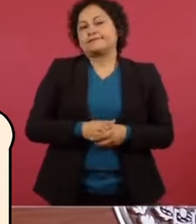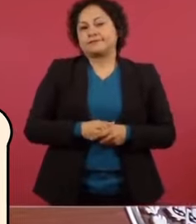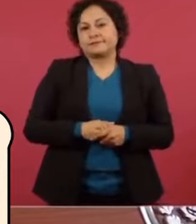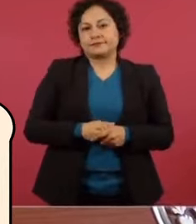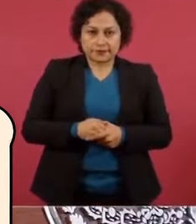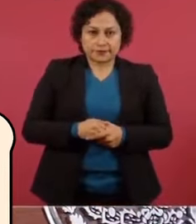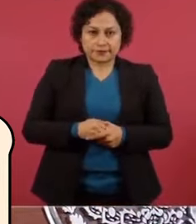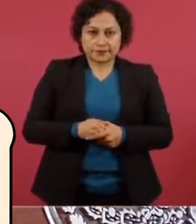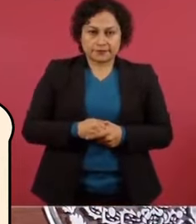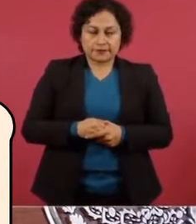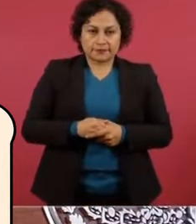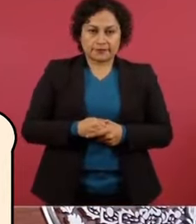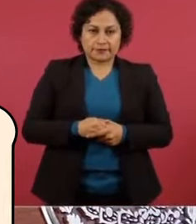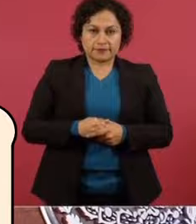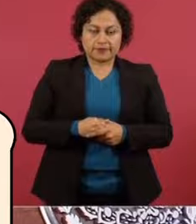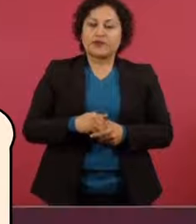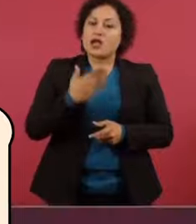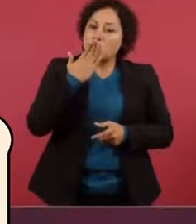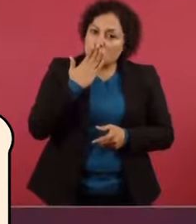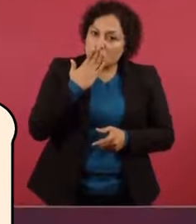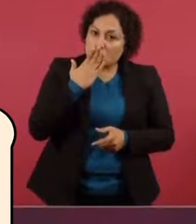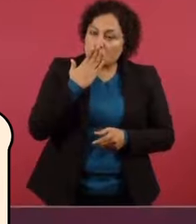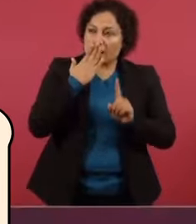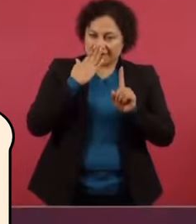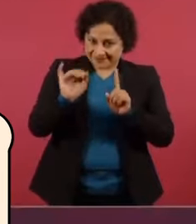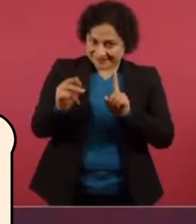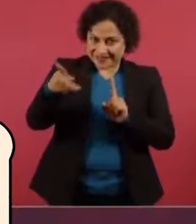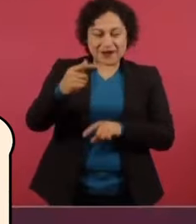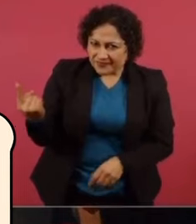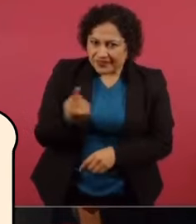Ese es de Sonora, pero yo no quiero decirlo así.